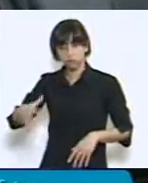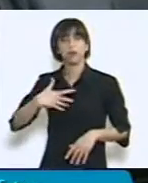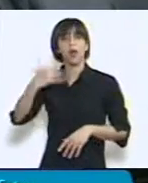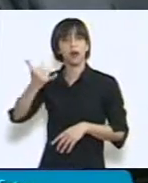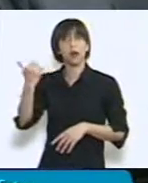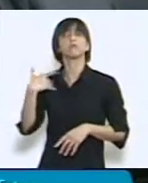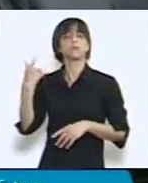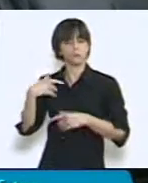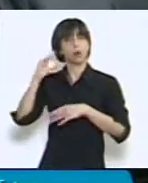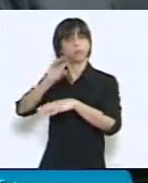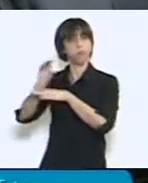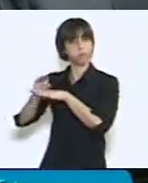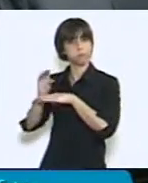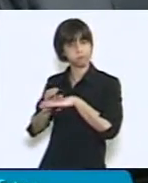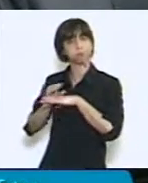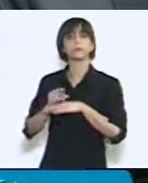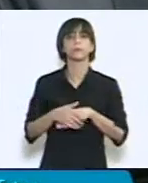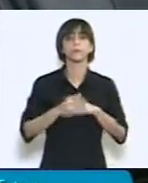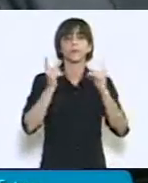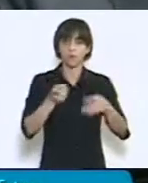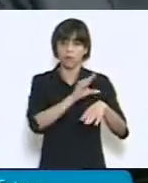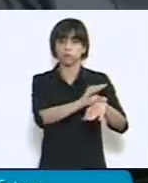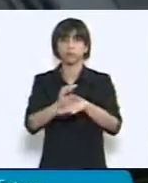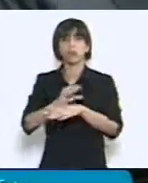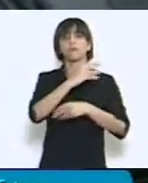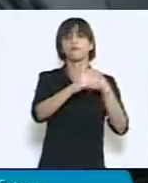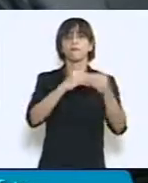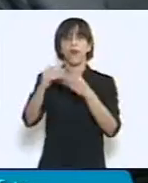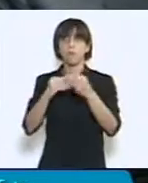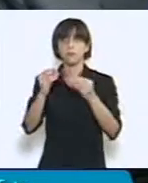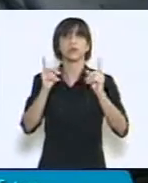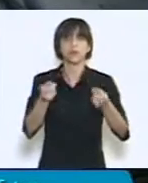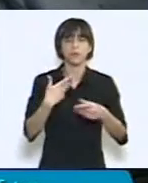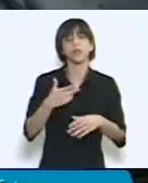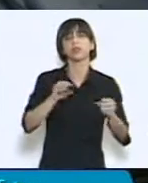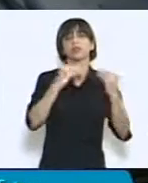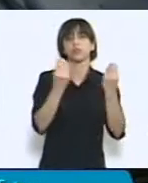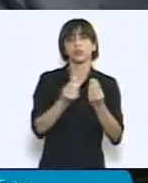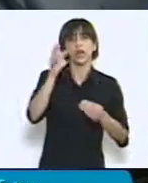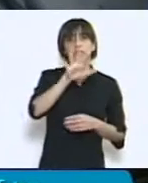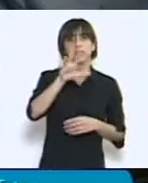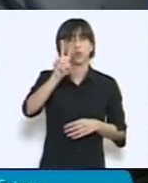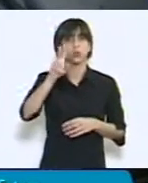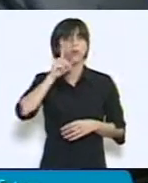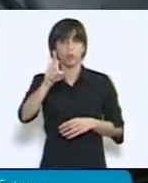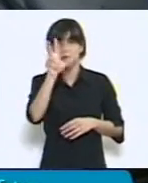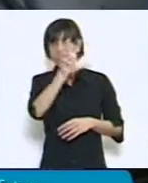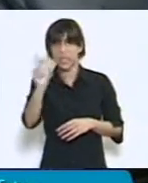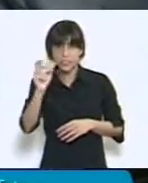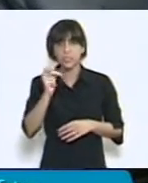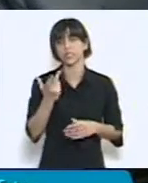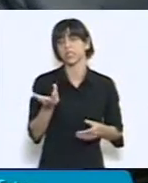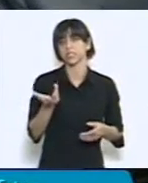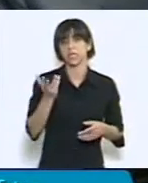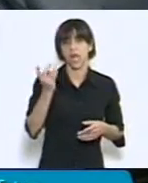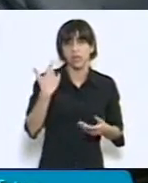Asimismo, las asignaciones familiares para trabajadores ascienden a 52.300. Todos